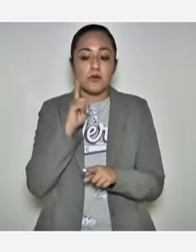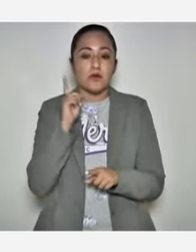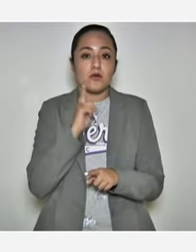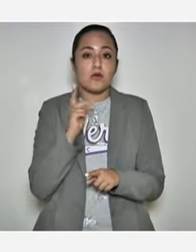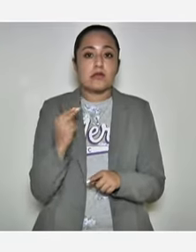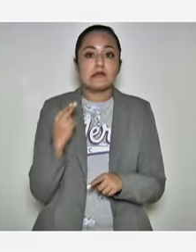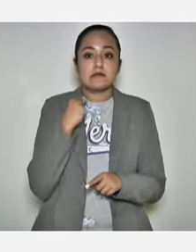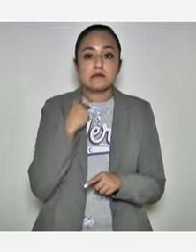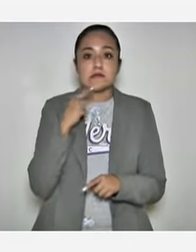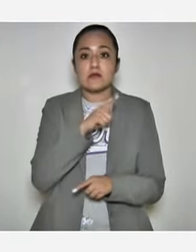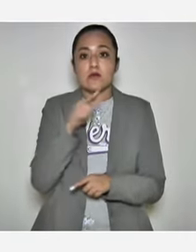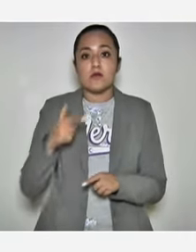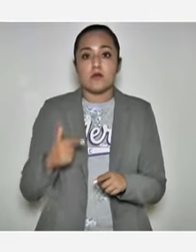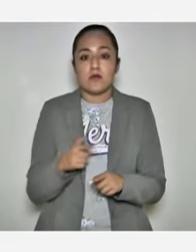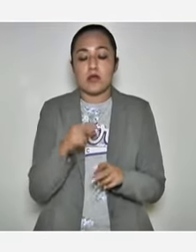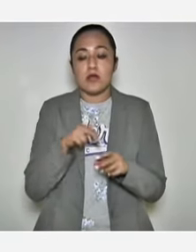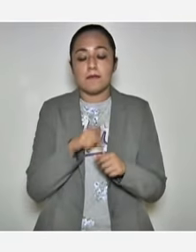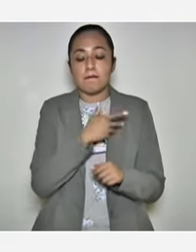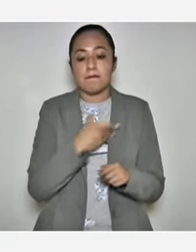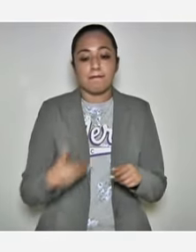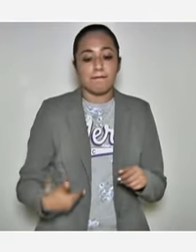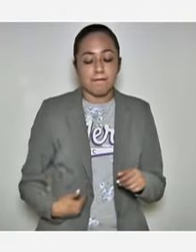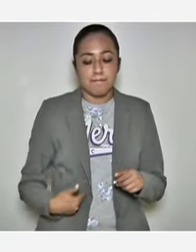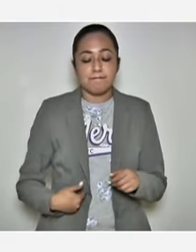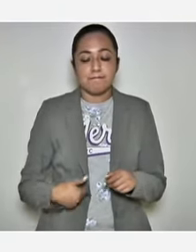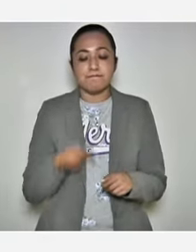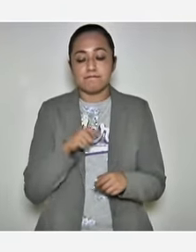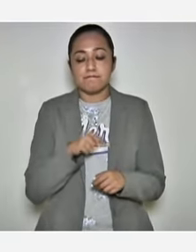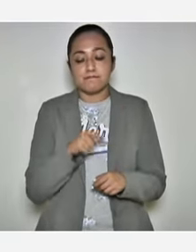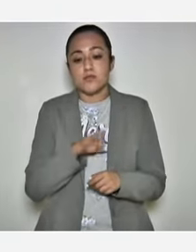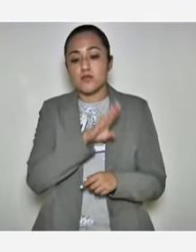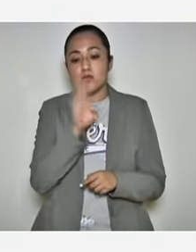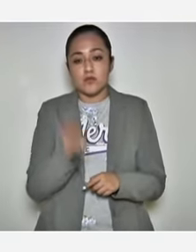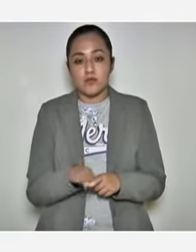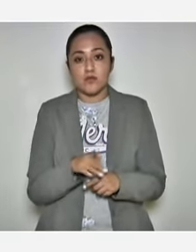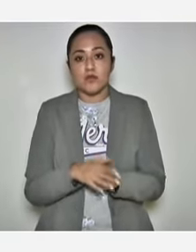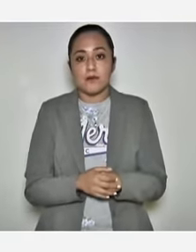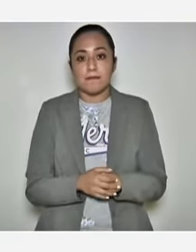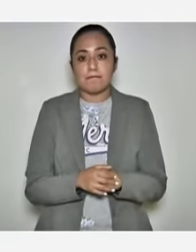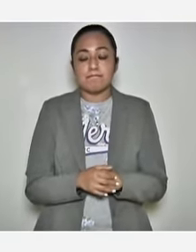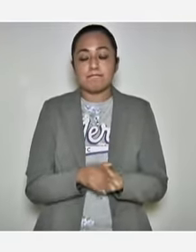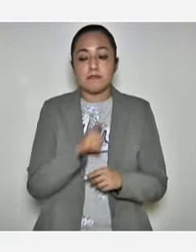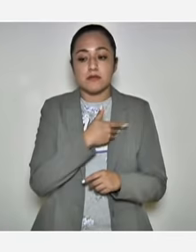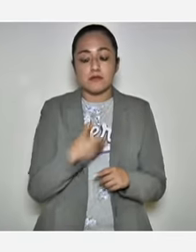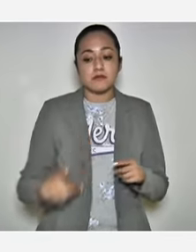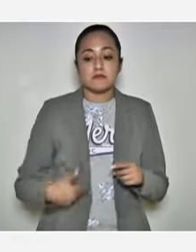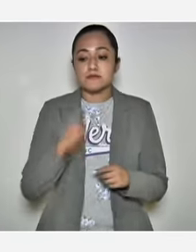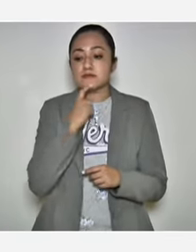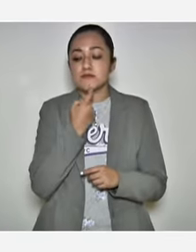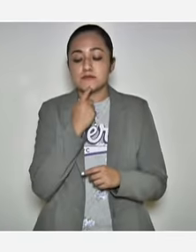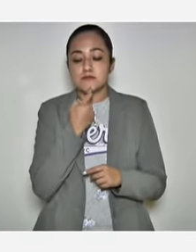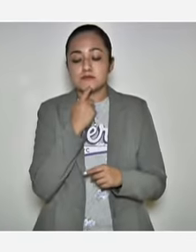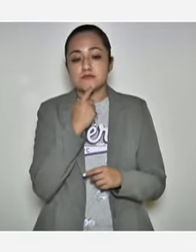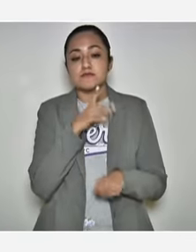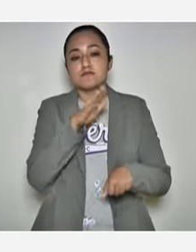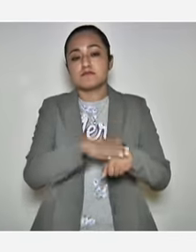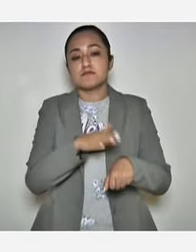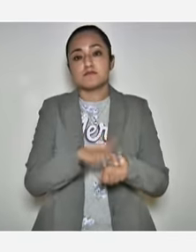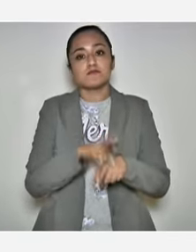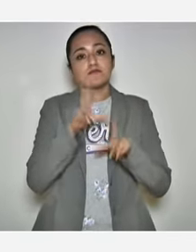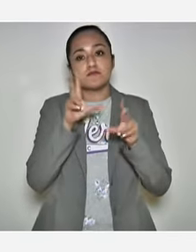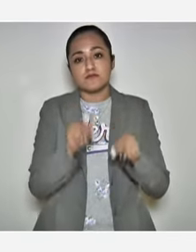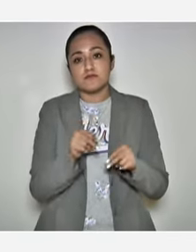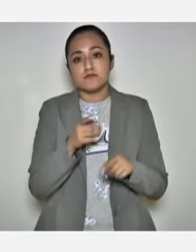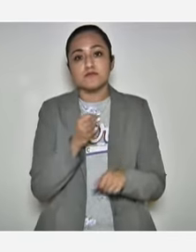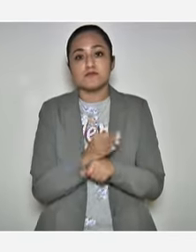Ciudadano ahí en Guanajuato, una presidencia municipal, pues este día el presidente de la República llama a no dejarse